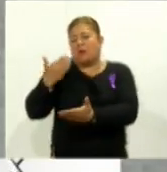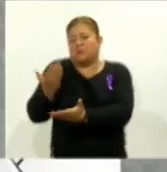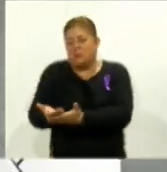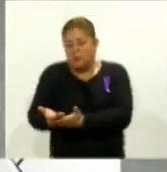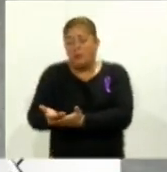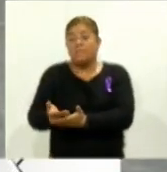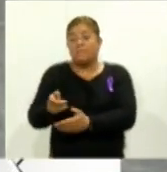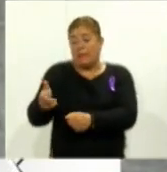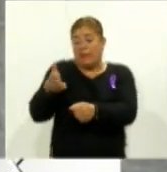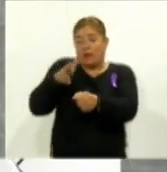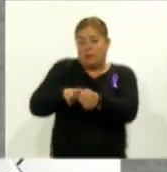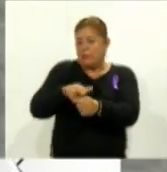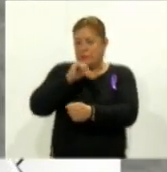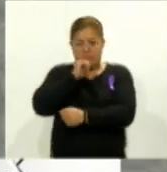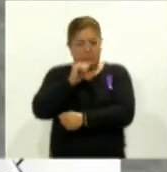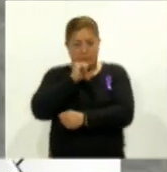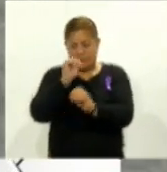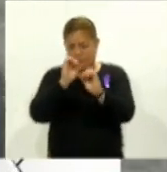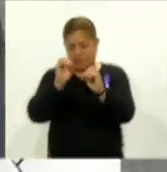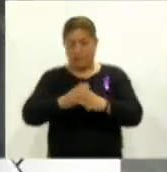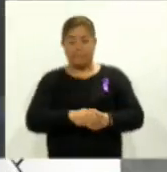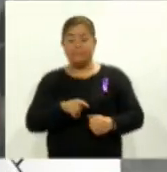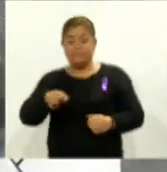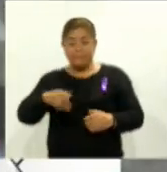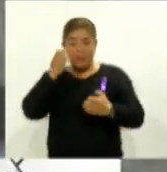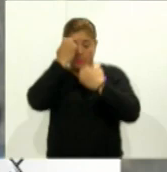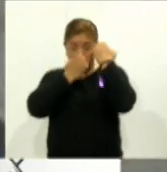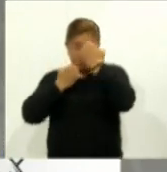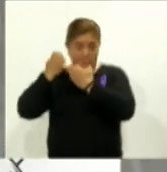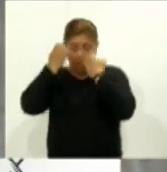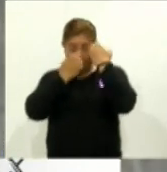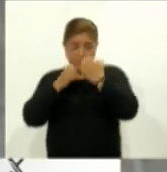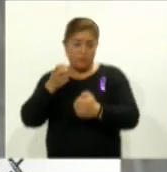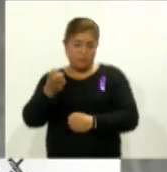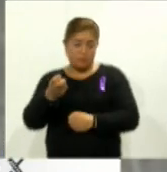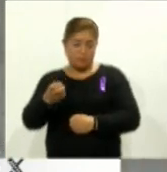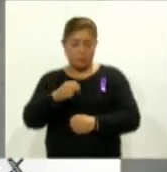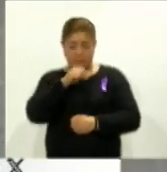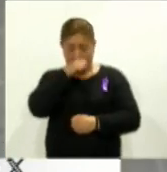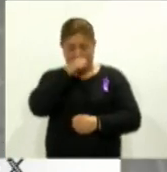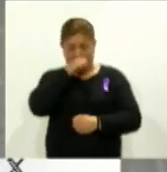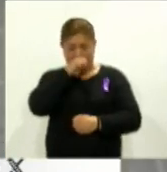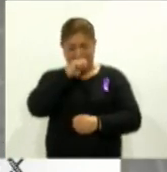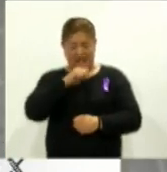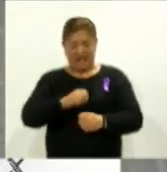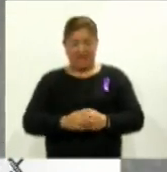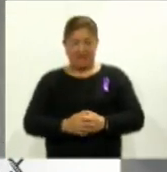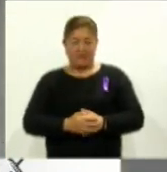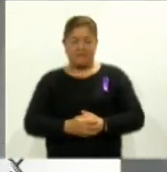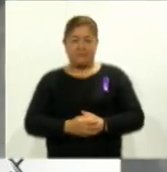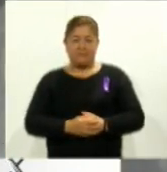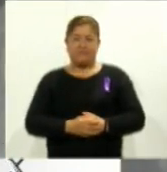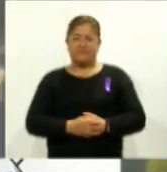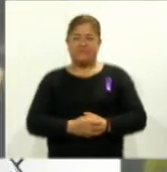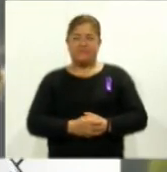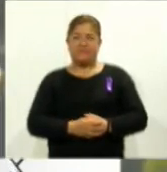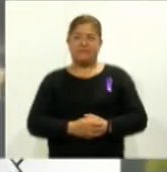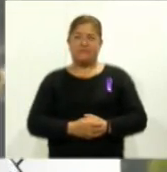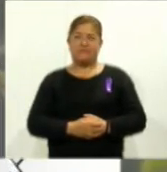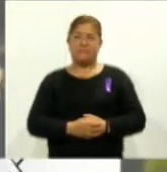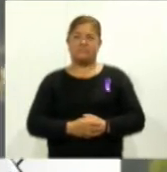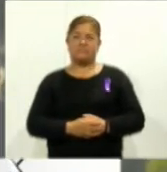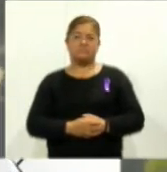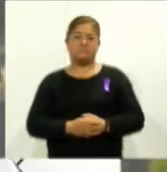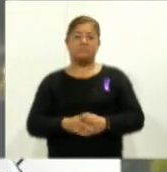hospitalización. Se brindó una evaluación primaria y secundaria y sin ningún tema de